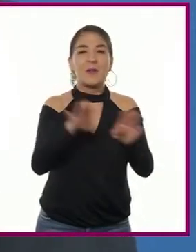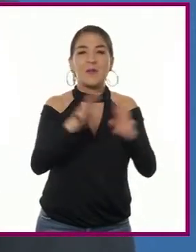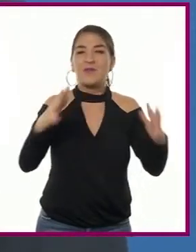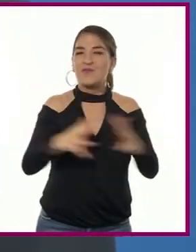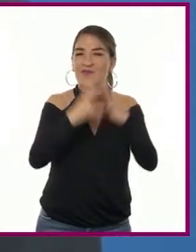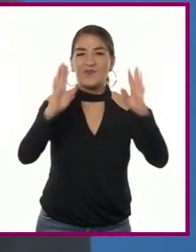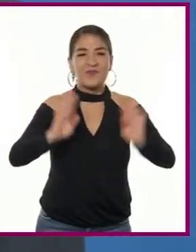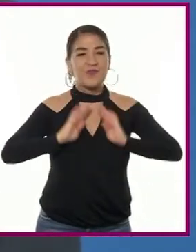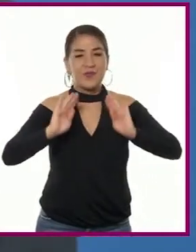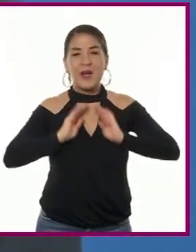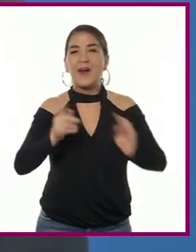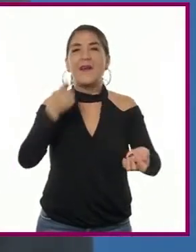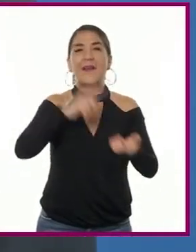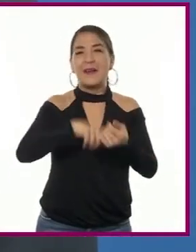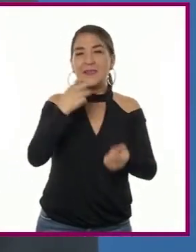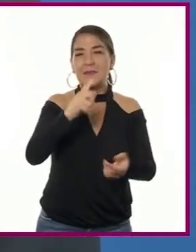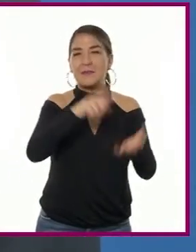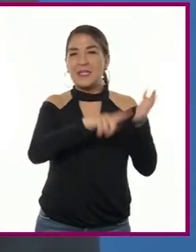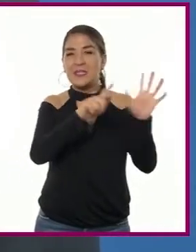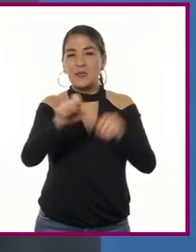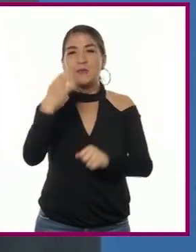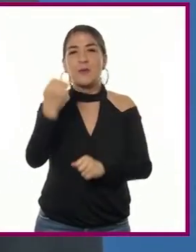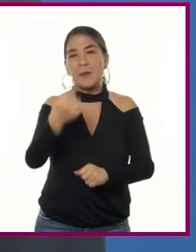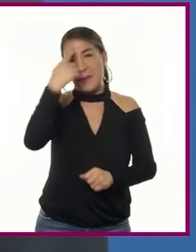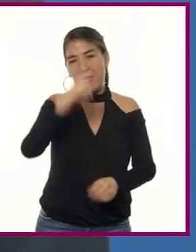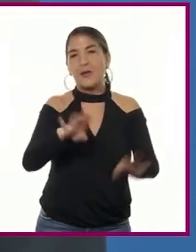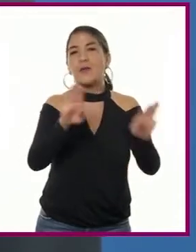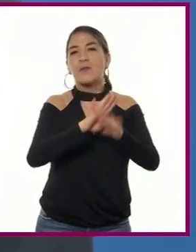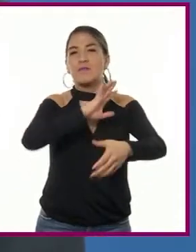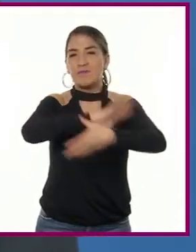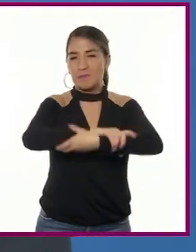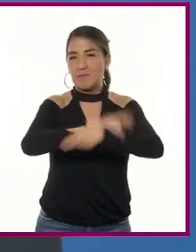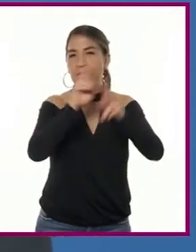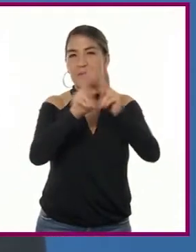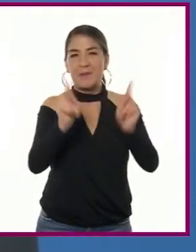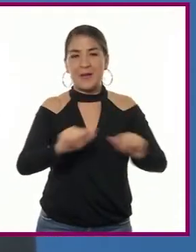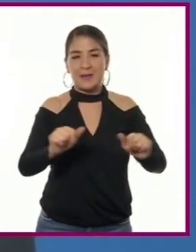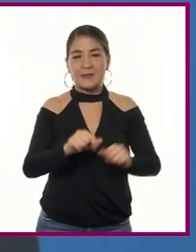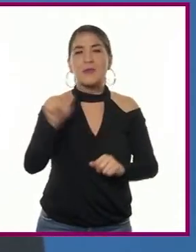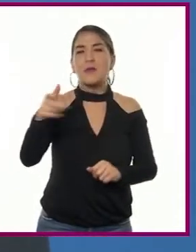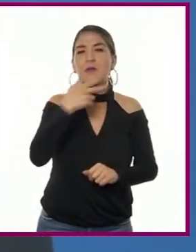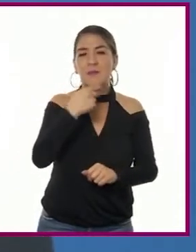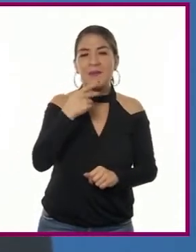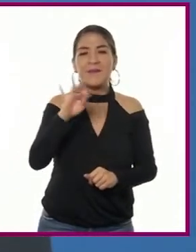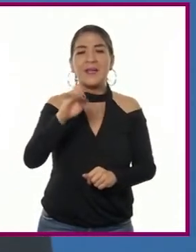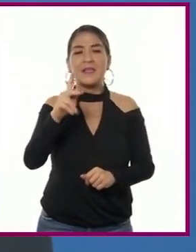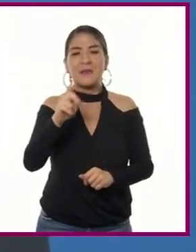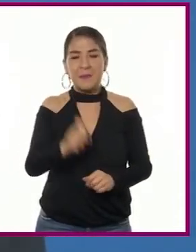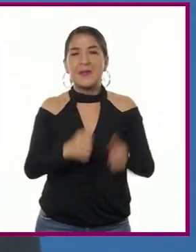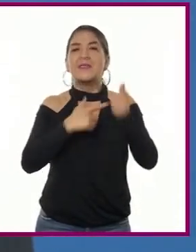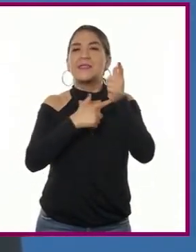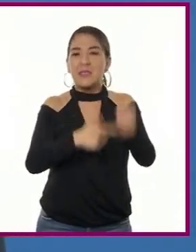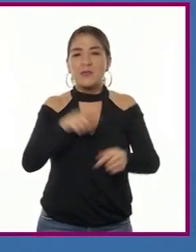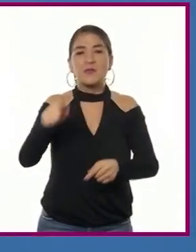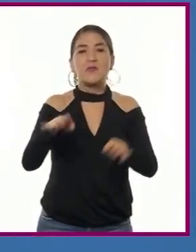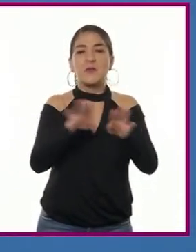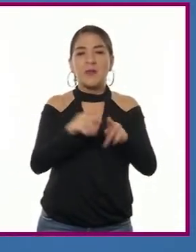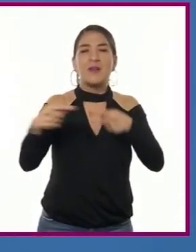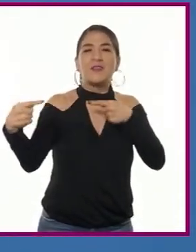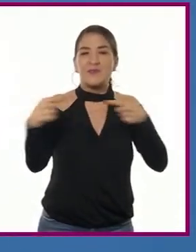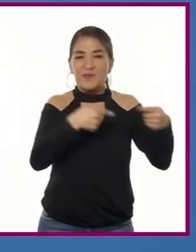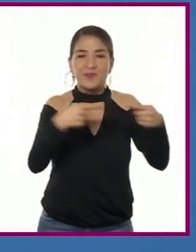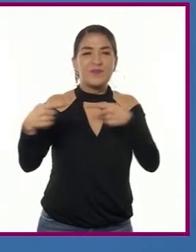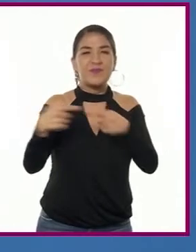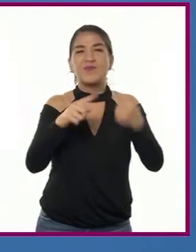como preludio a la apertura de negociaciones de paz con los aliados. Felipe continuó la lucha con sus inadecuadas fuerzas